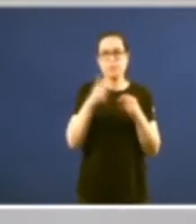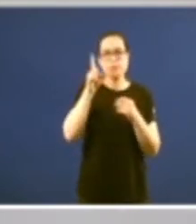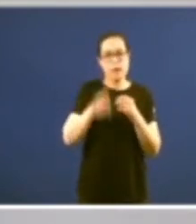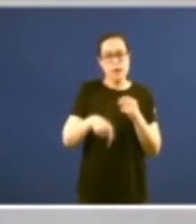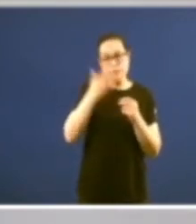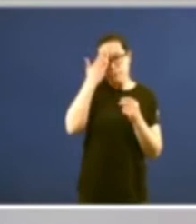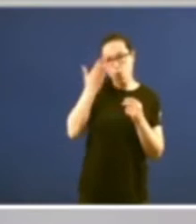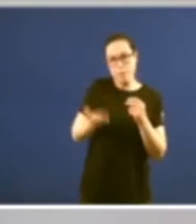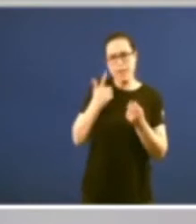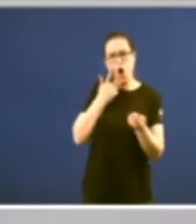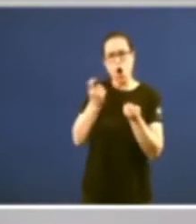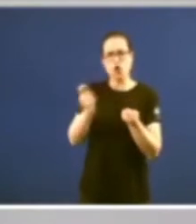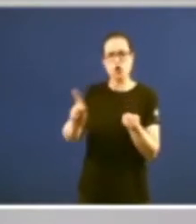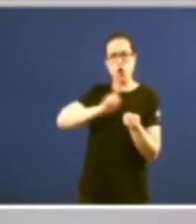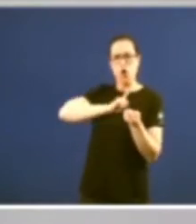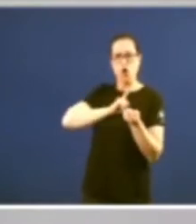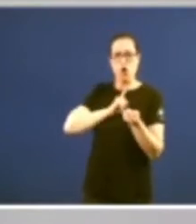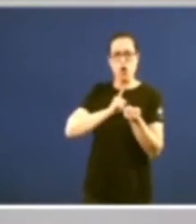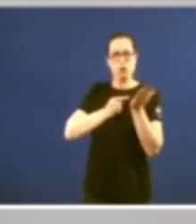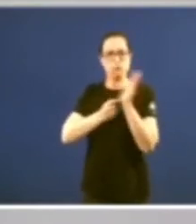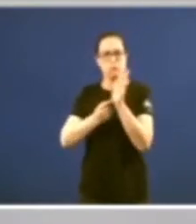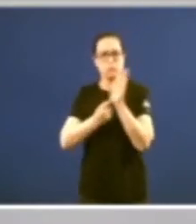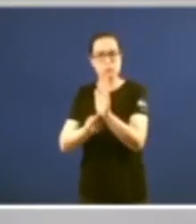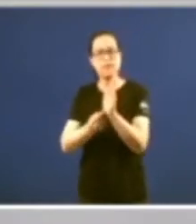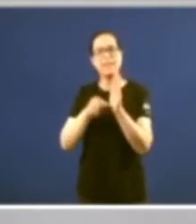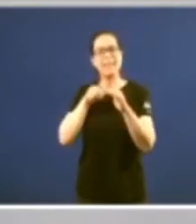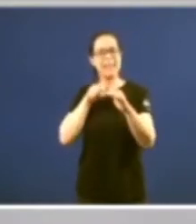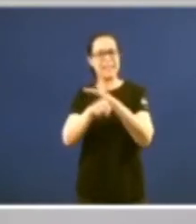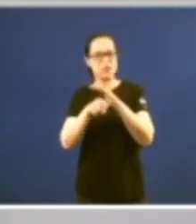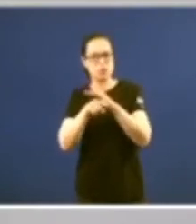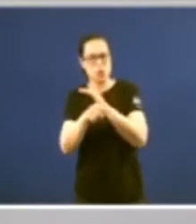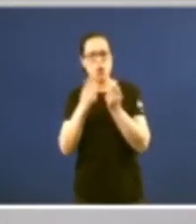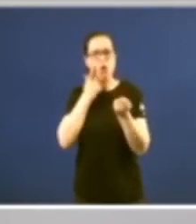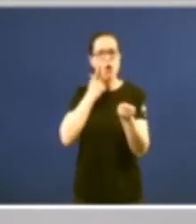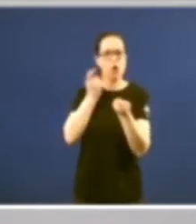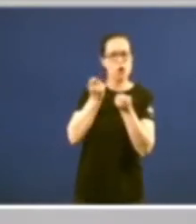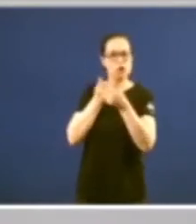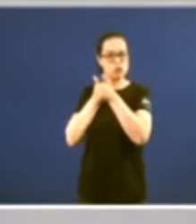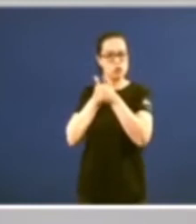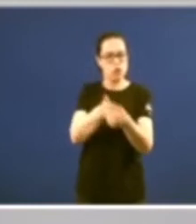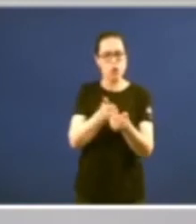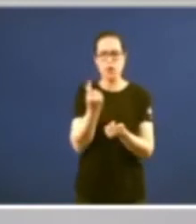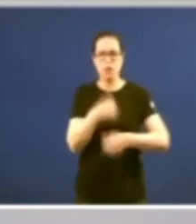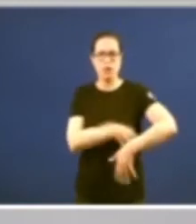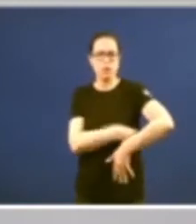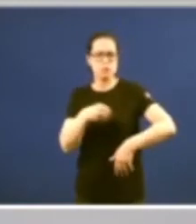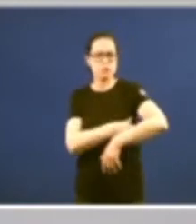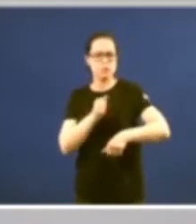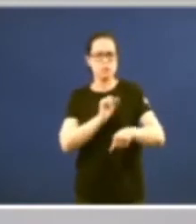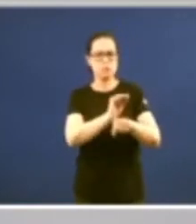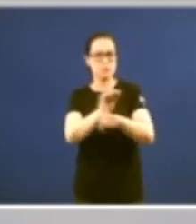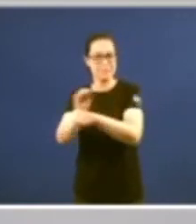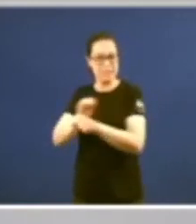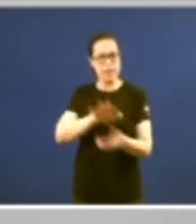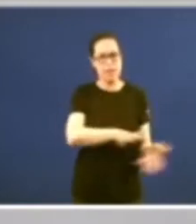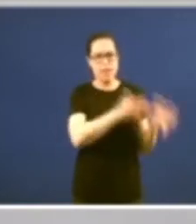en esa labor de control la gestión y el control y la dotación económica que propicia el desarrollo de